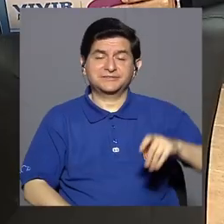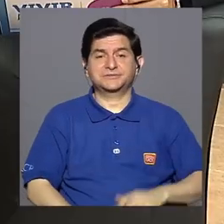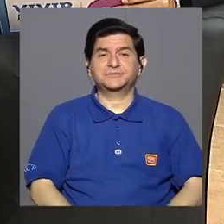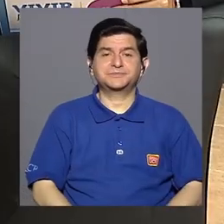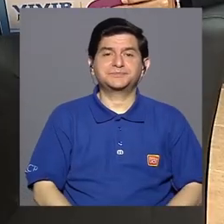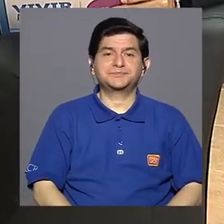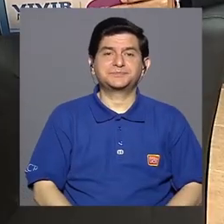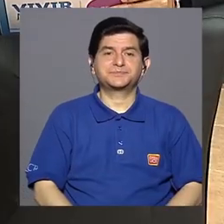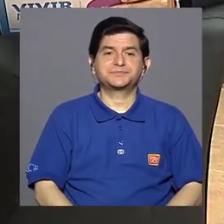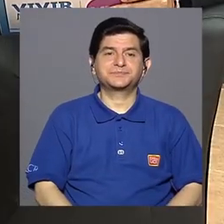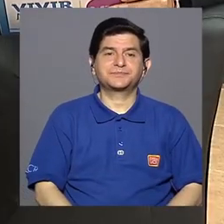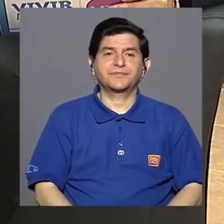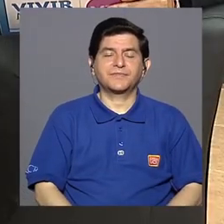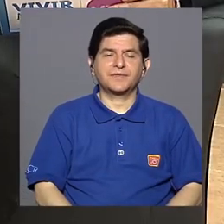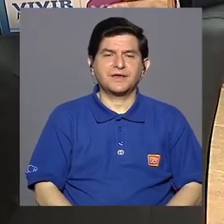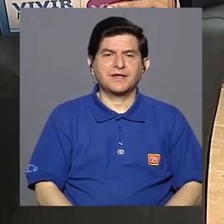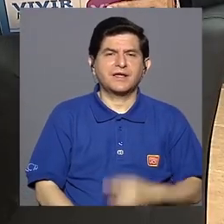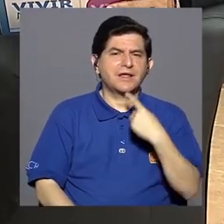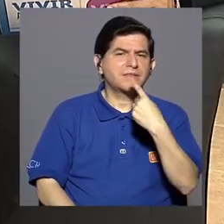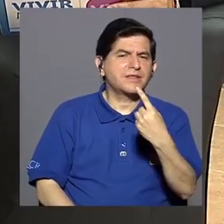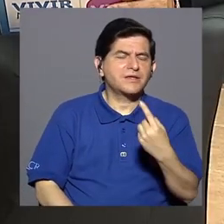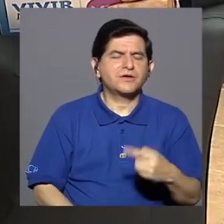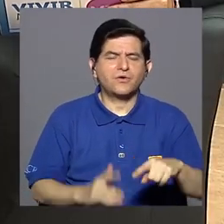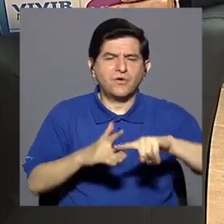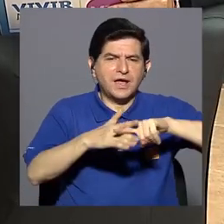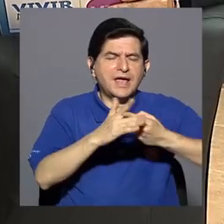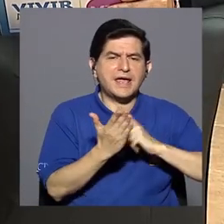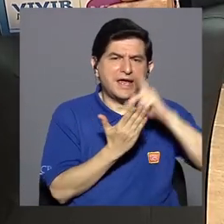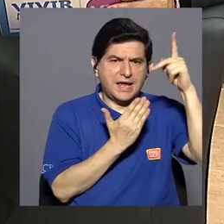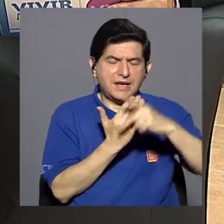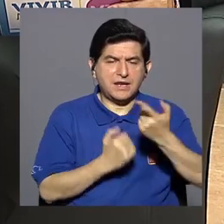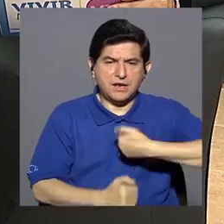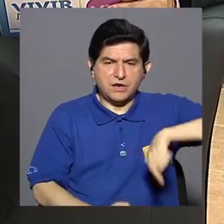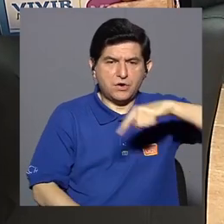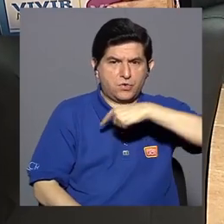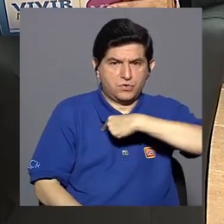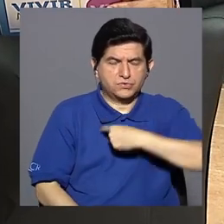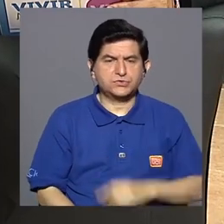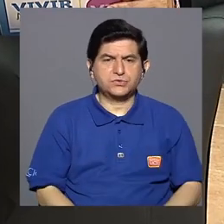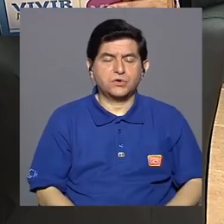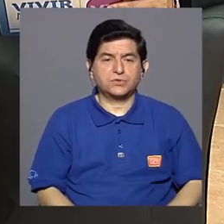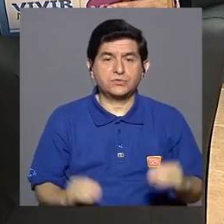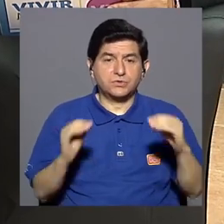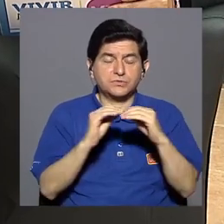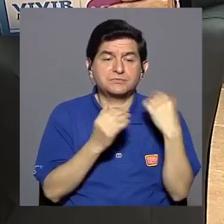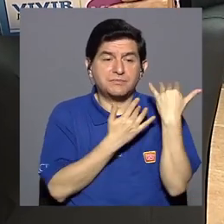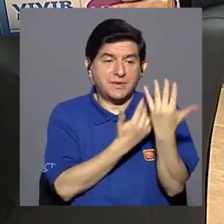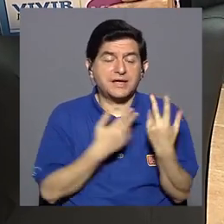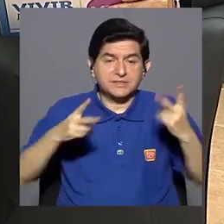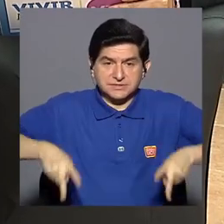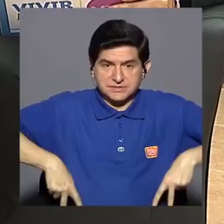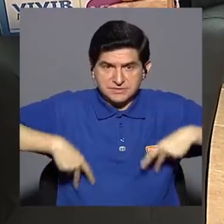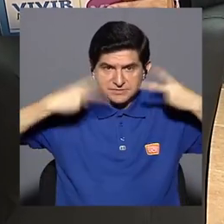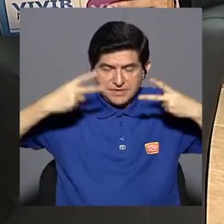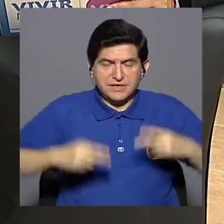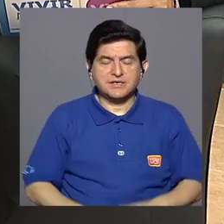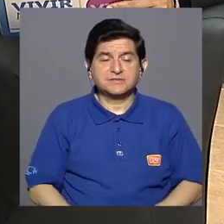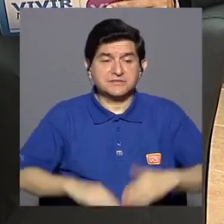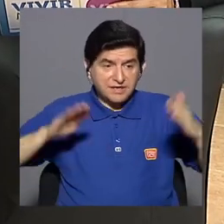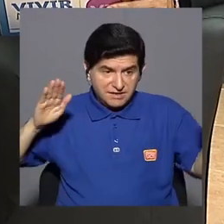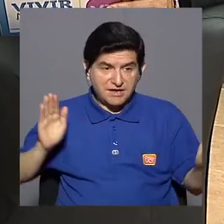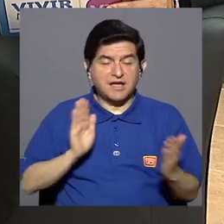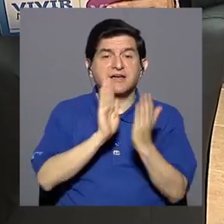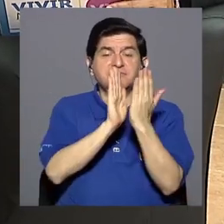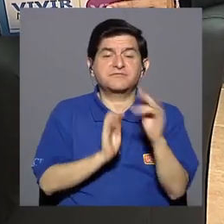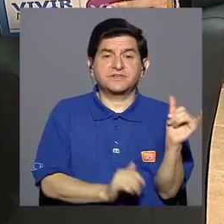Bueno, a partir de lo que usted nos dijo al inicio del programa, de que nosotros estamos teniendo una mayor expectativa de vida, nos vamos a